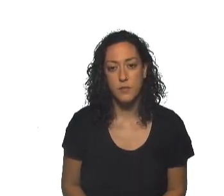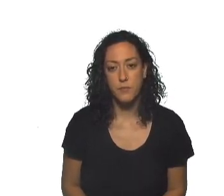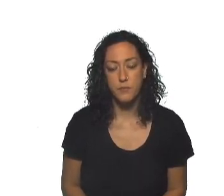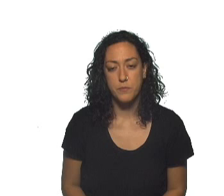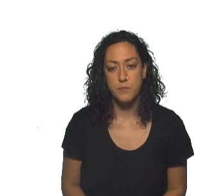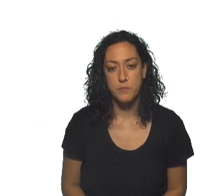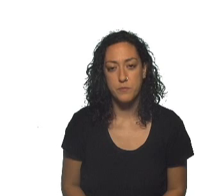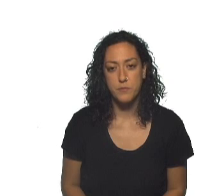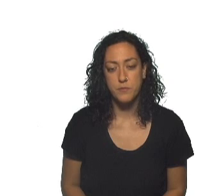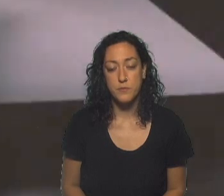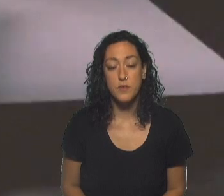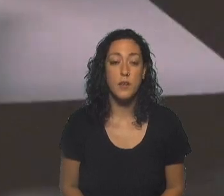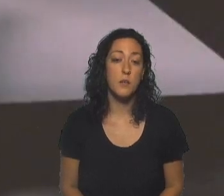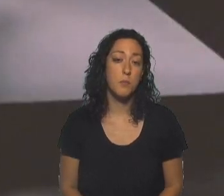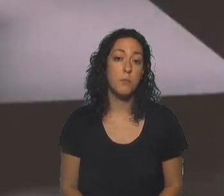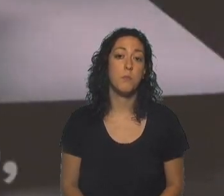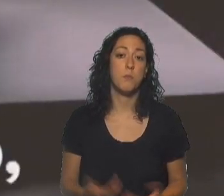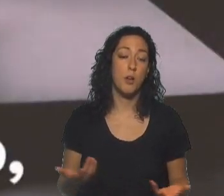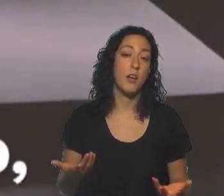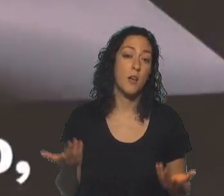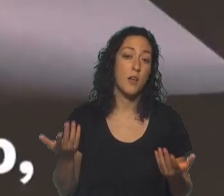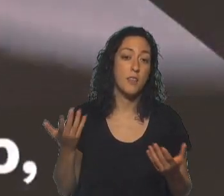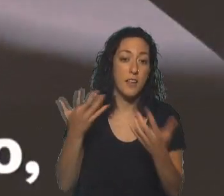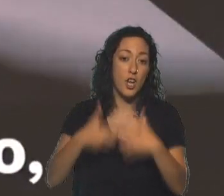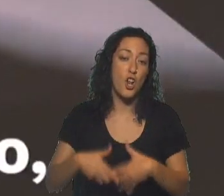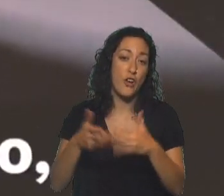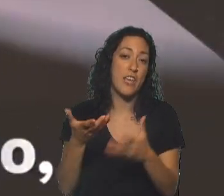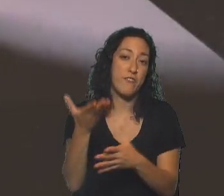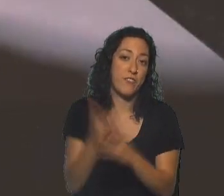Porque fue la inteligencia artificial puede fallar, Diana. Ahí está. Ahí estamos.